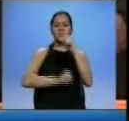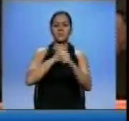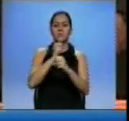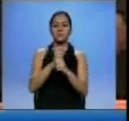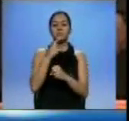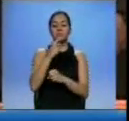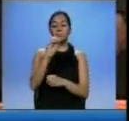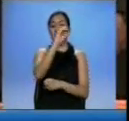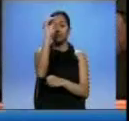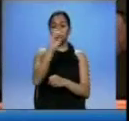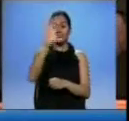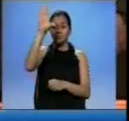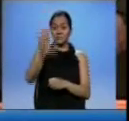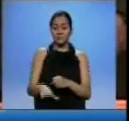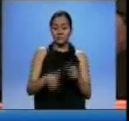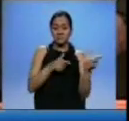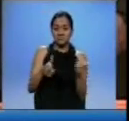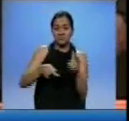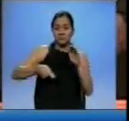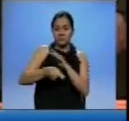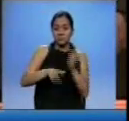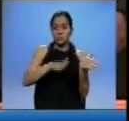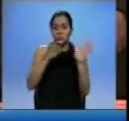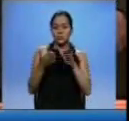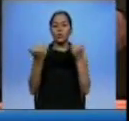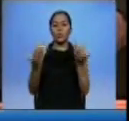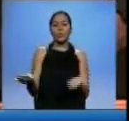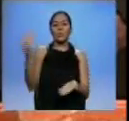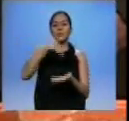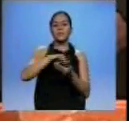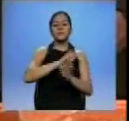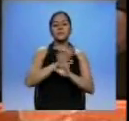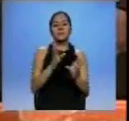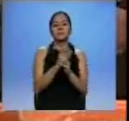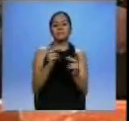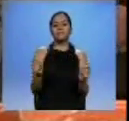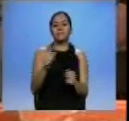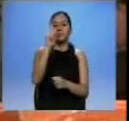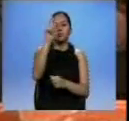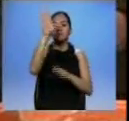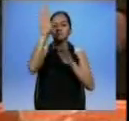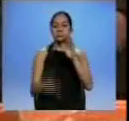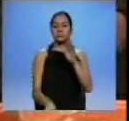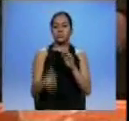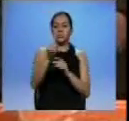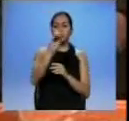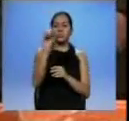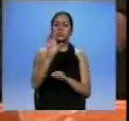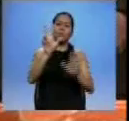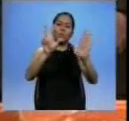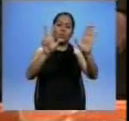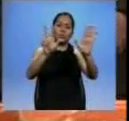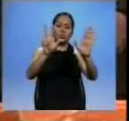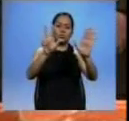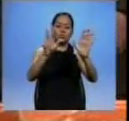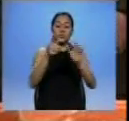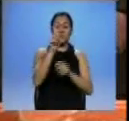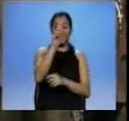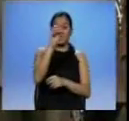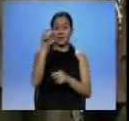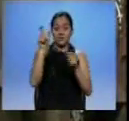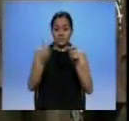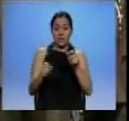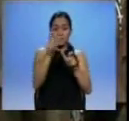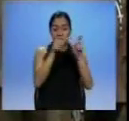homicidios y asesinatos nuevamente vuelva a ser de un solo dígito, ocho casos por 100 mil habitantes.